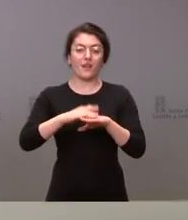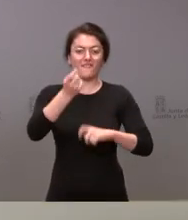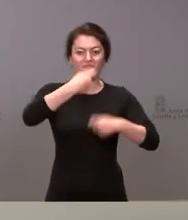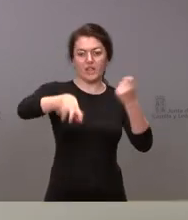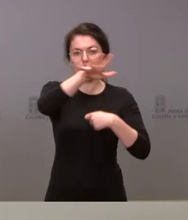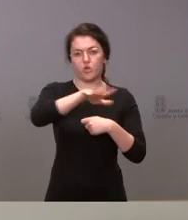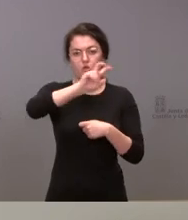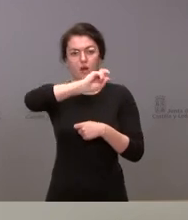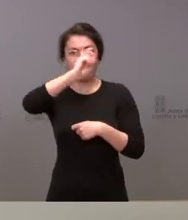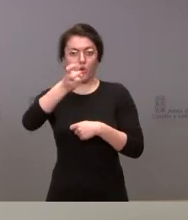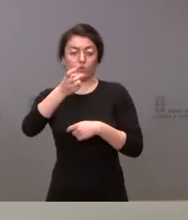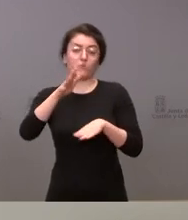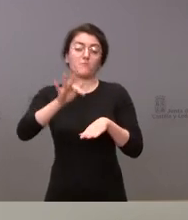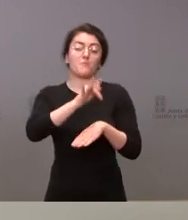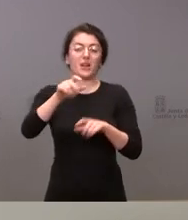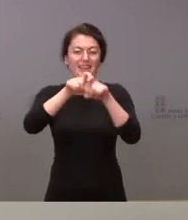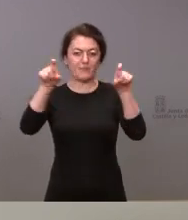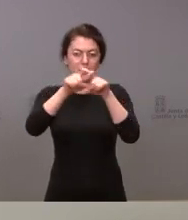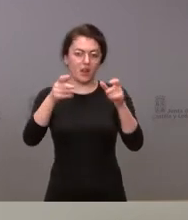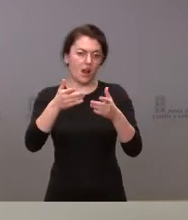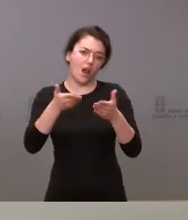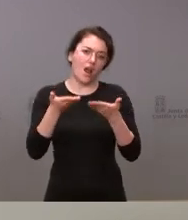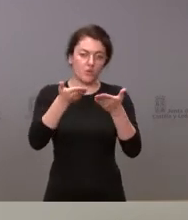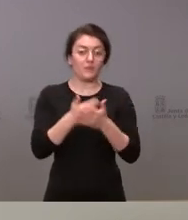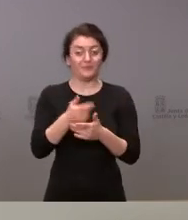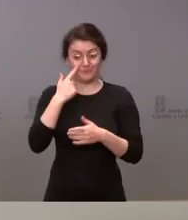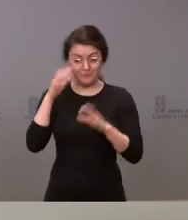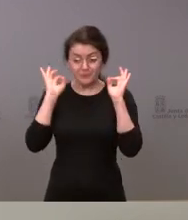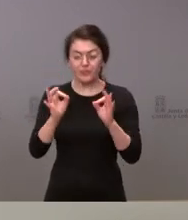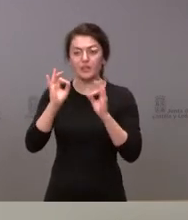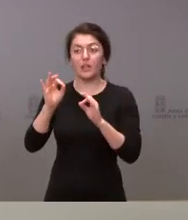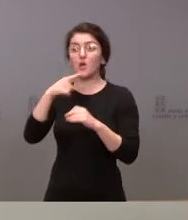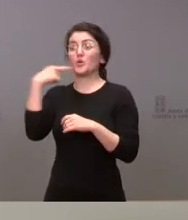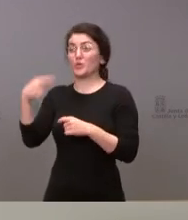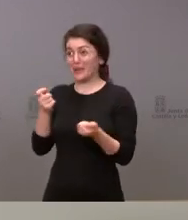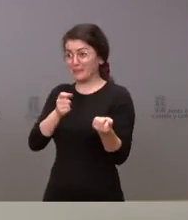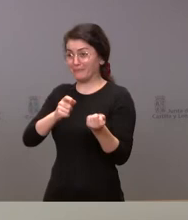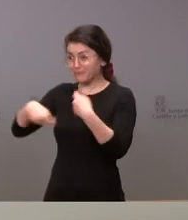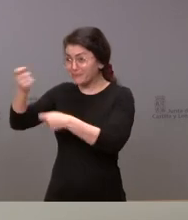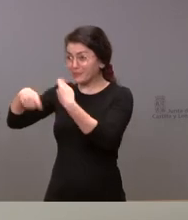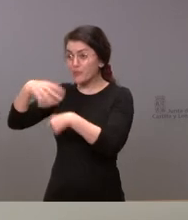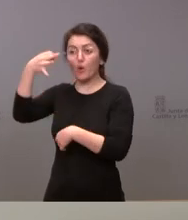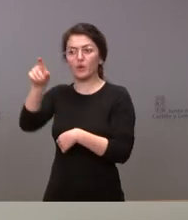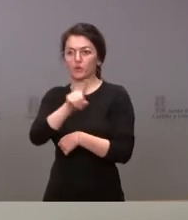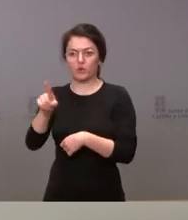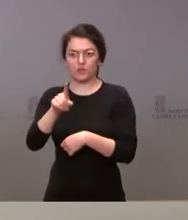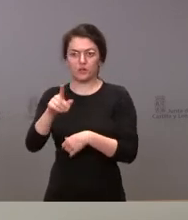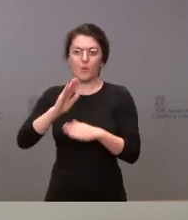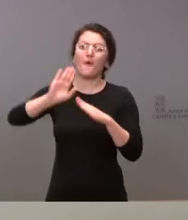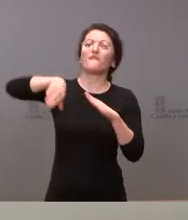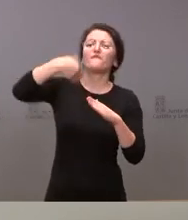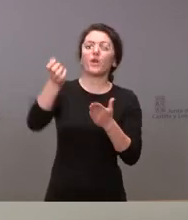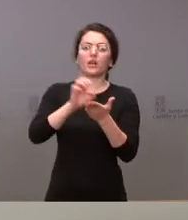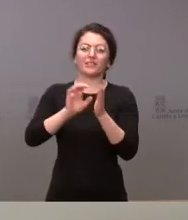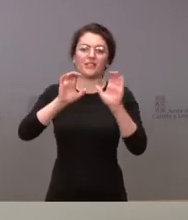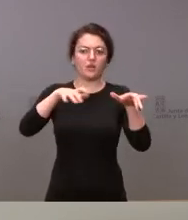es tanto que hayamos girado hacia Rusia sino que hemos abierto mercados más allá de los tradicionales de Castilla y León. La nuestra como les he dicho es una comunidad que exporta